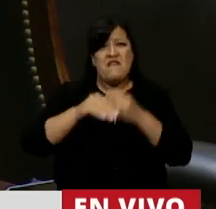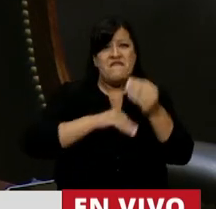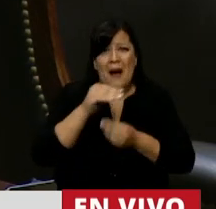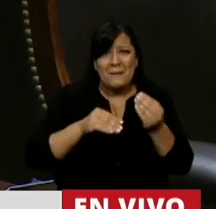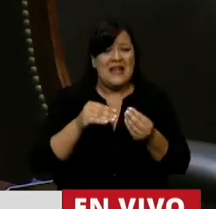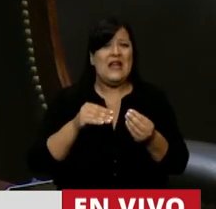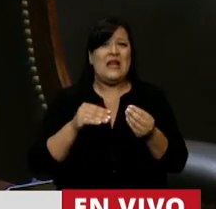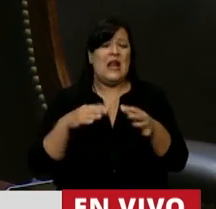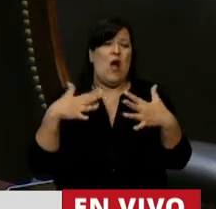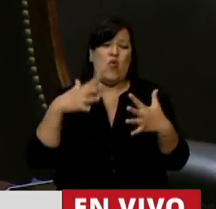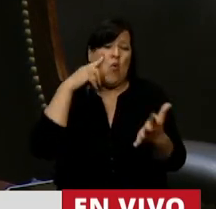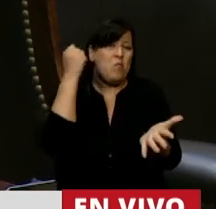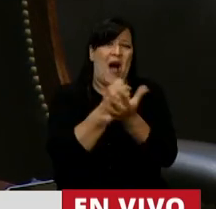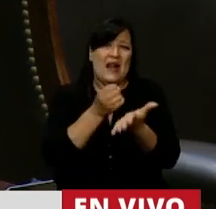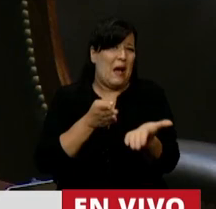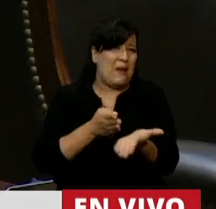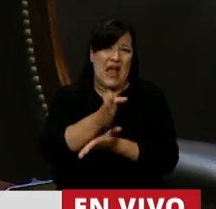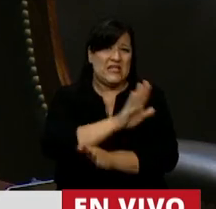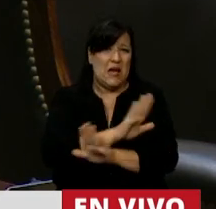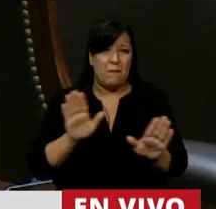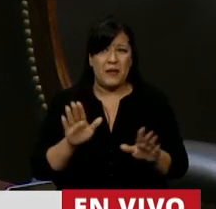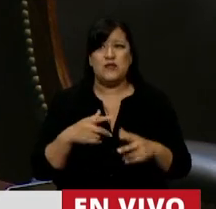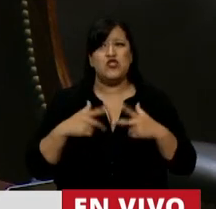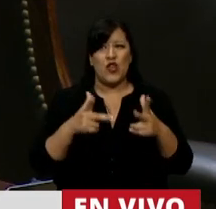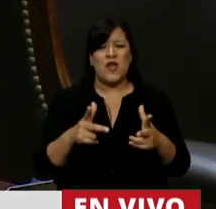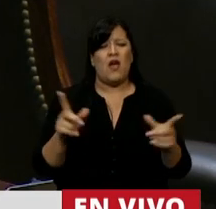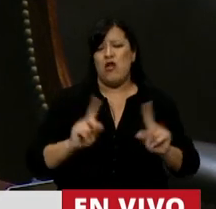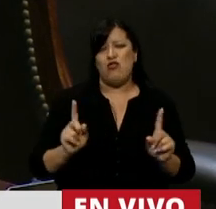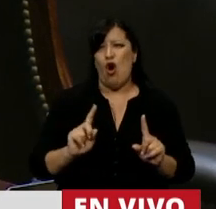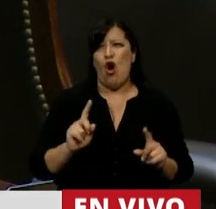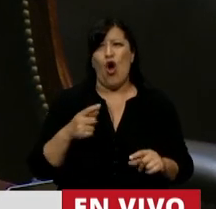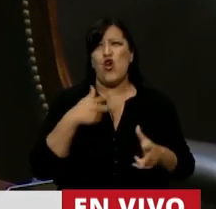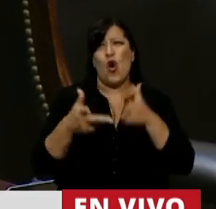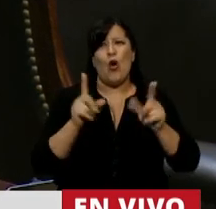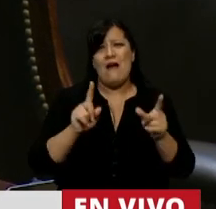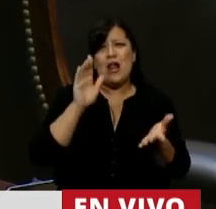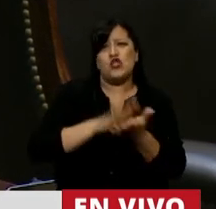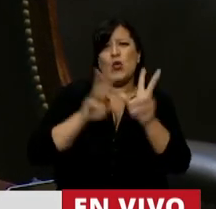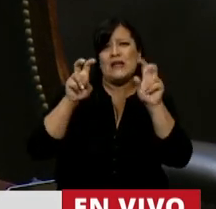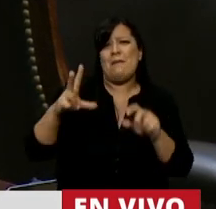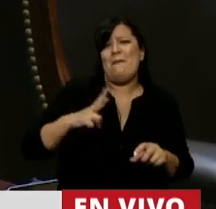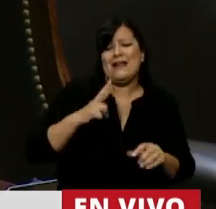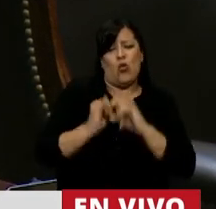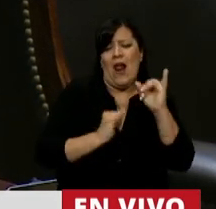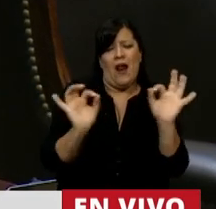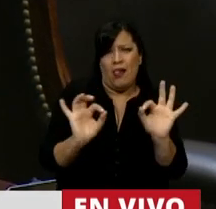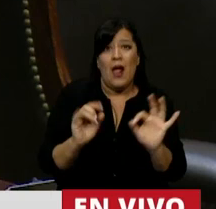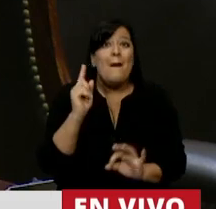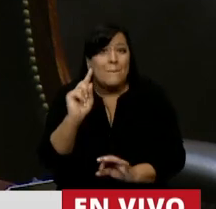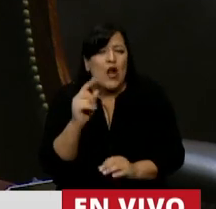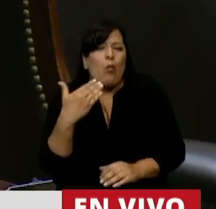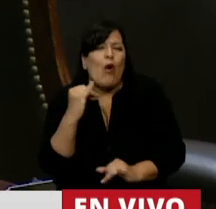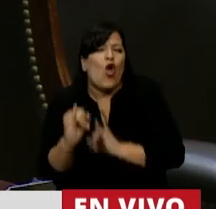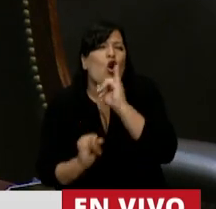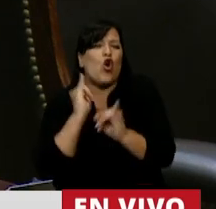tema que nos marcó de por vida. Y dije, no, no, no voy a traer al recinto una cuestión particular. Pero sí puedo comentar